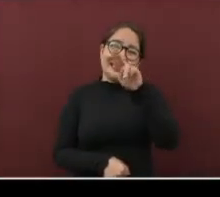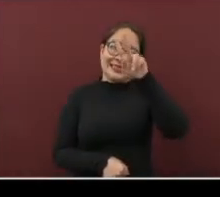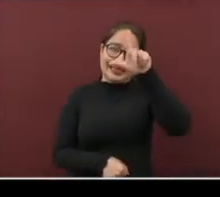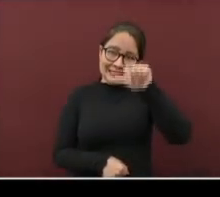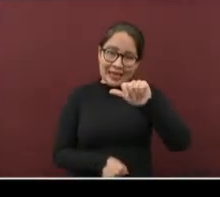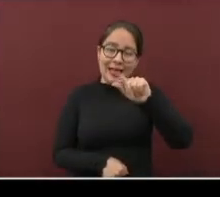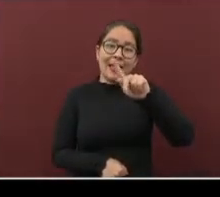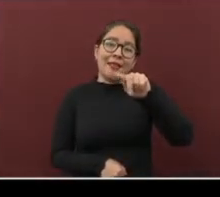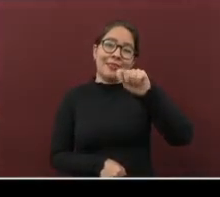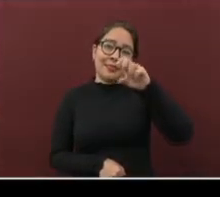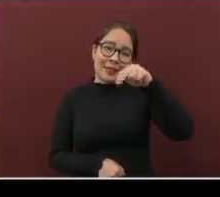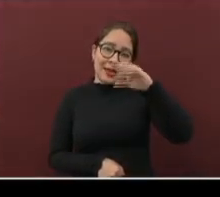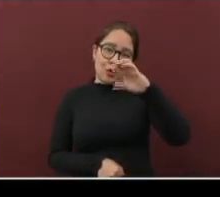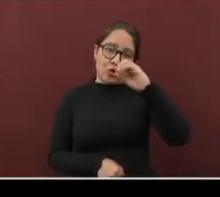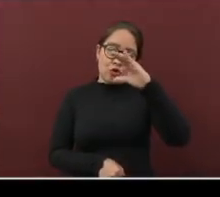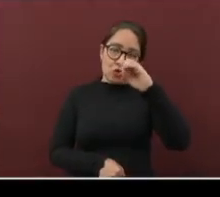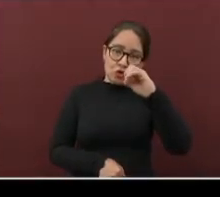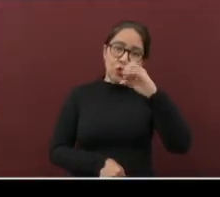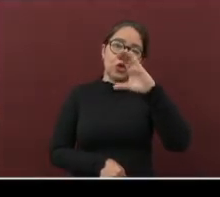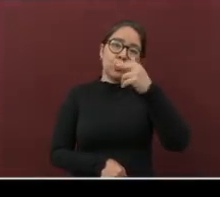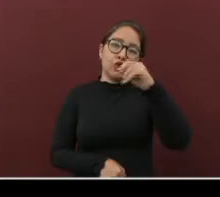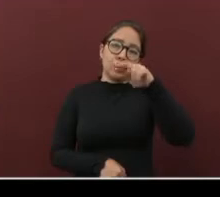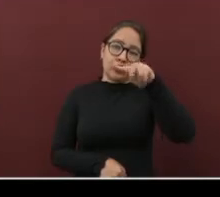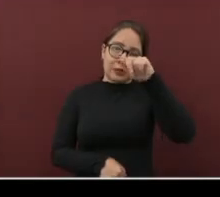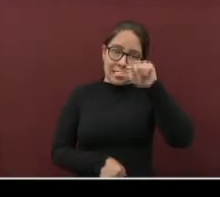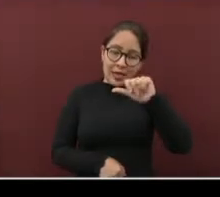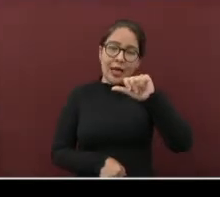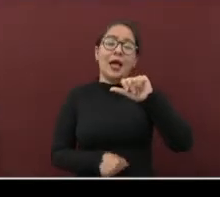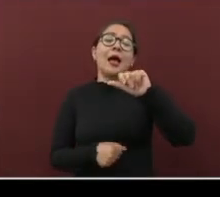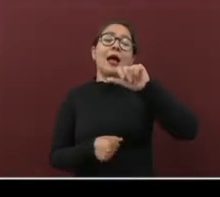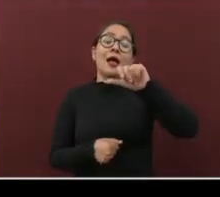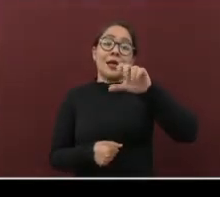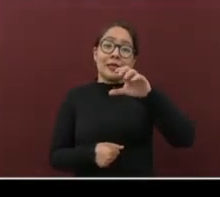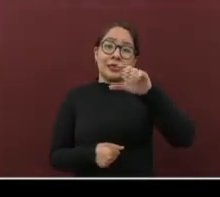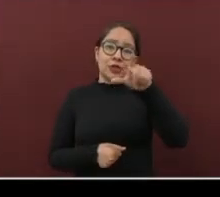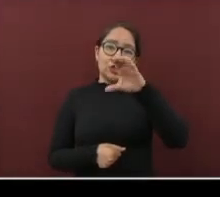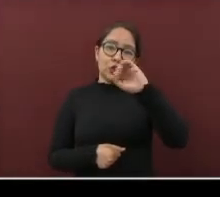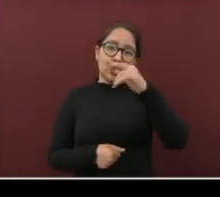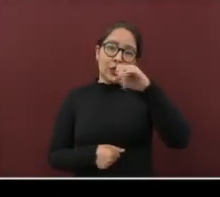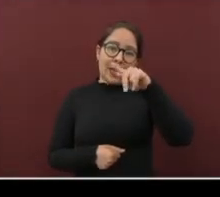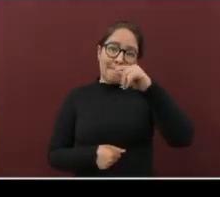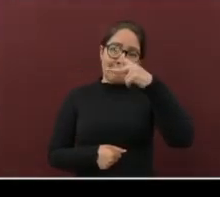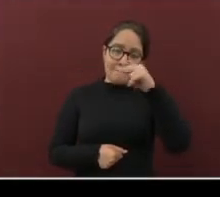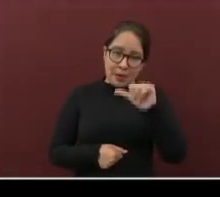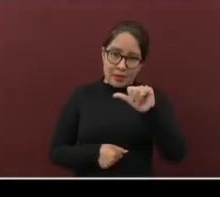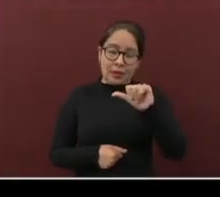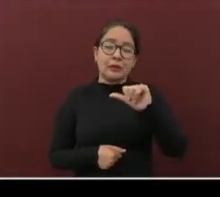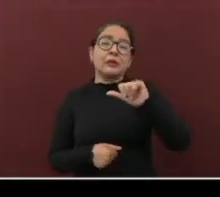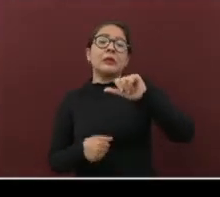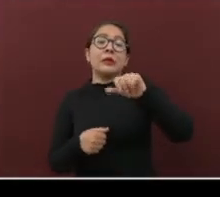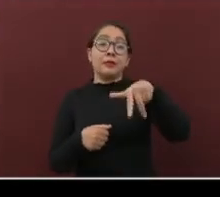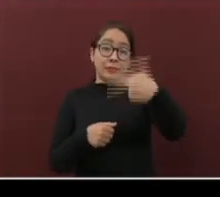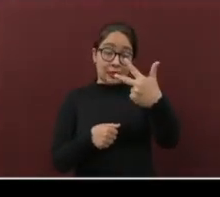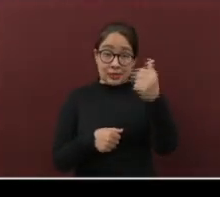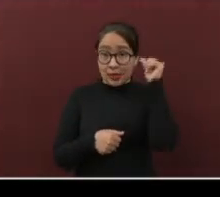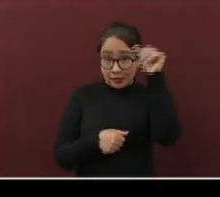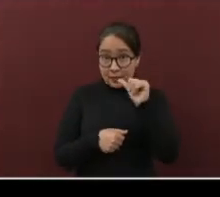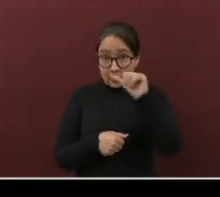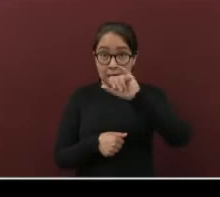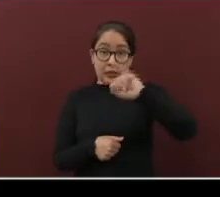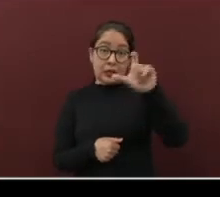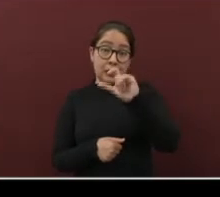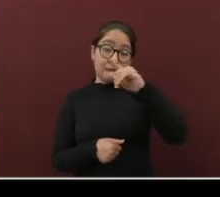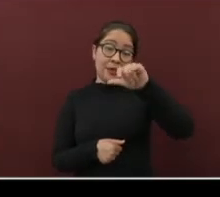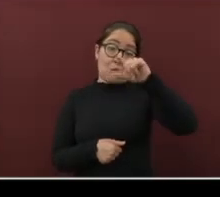Xontla, Chinampa de Gorotiza y Perote. Y el día 13, en Isma Tlahuacan. El día